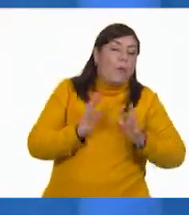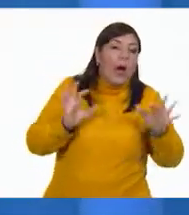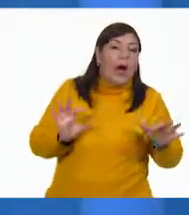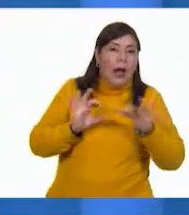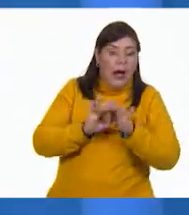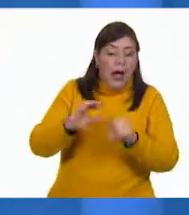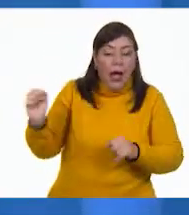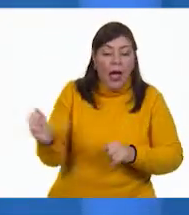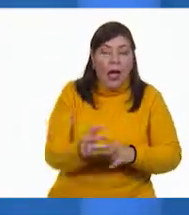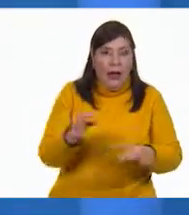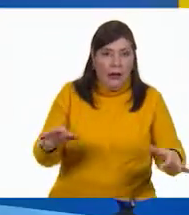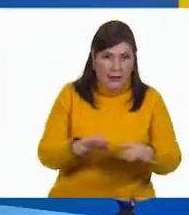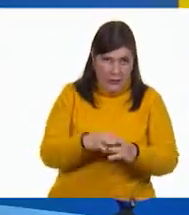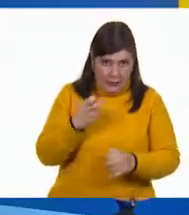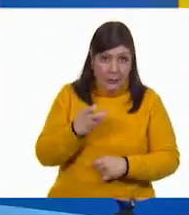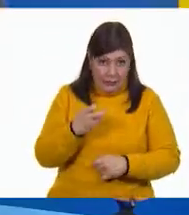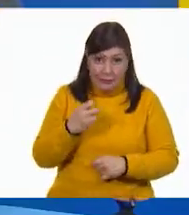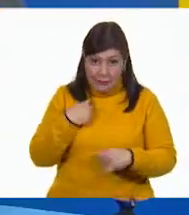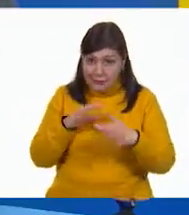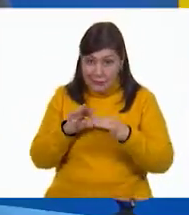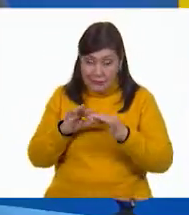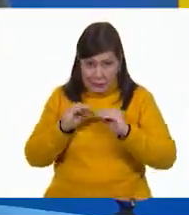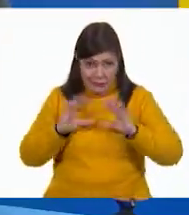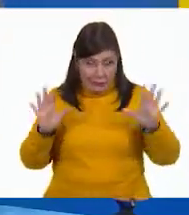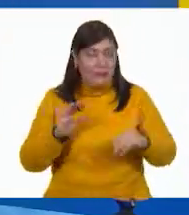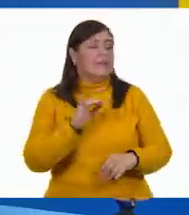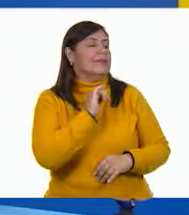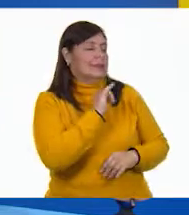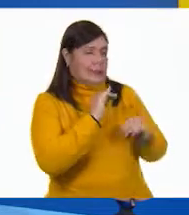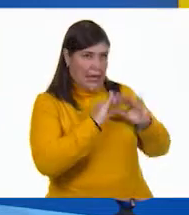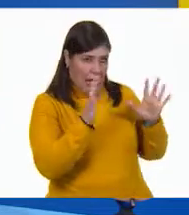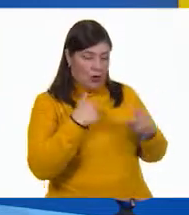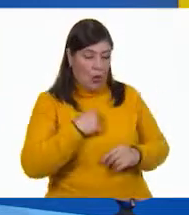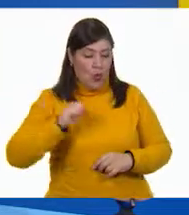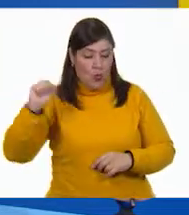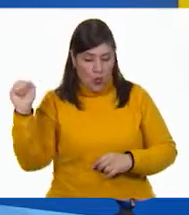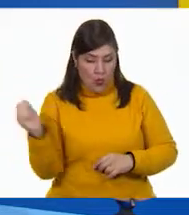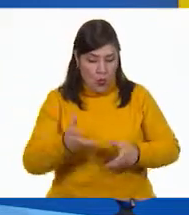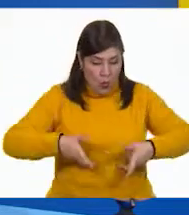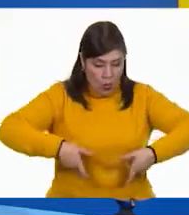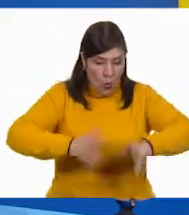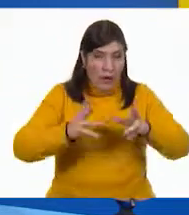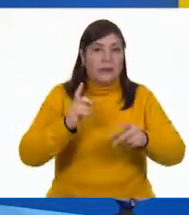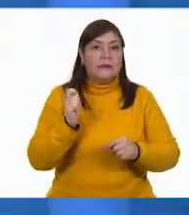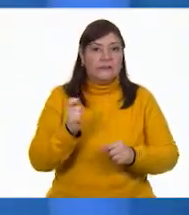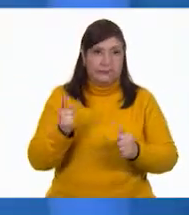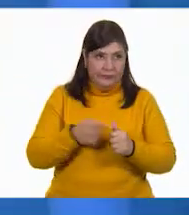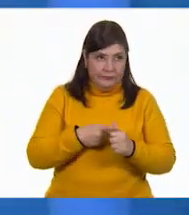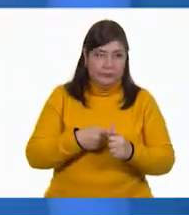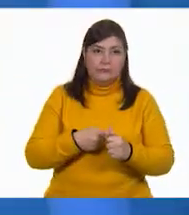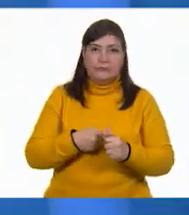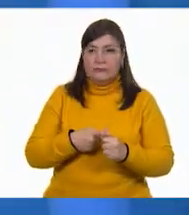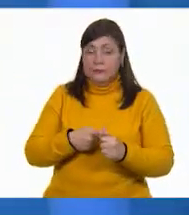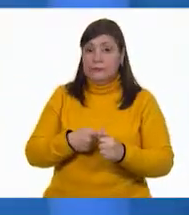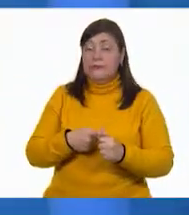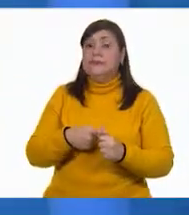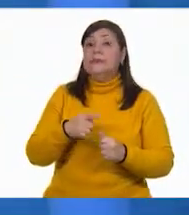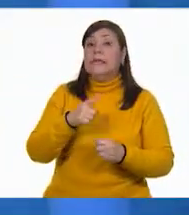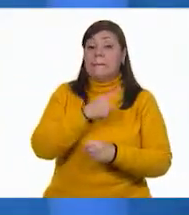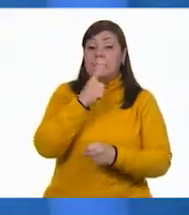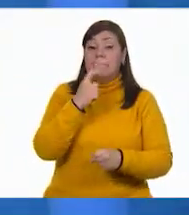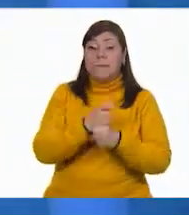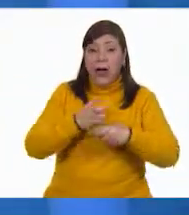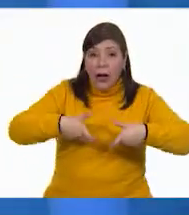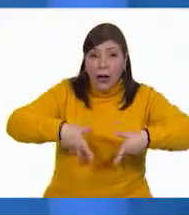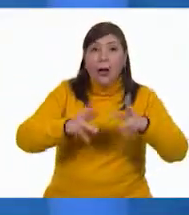que cayó. ¿Me explico? Claro que sí, completamente. Entonces, yo lanzo el dado primero, ¿no? Y la primera emoción